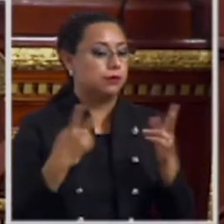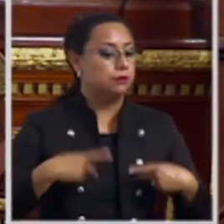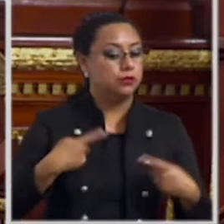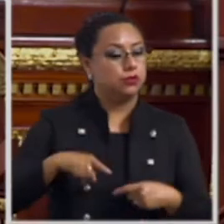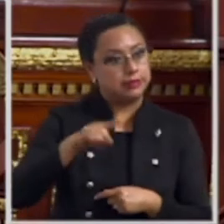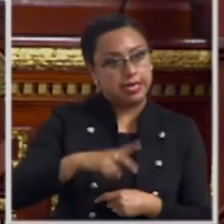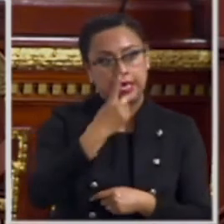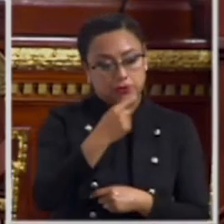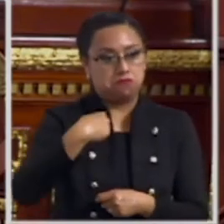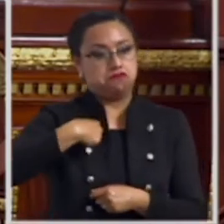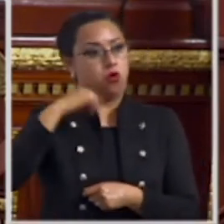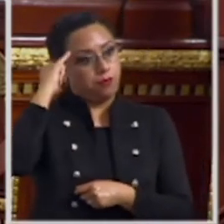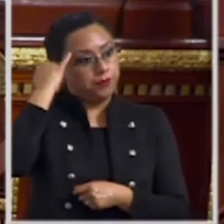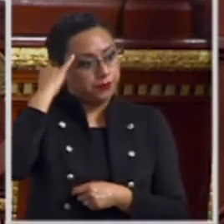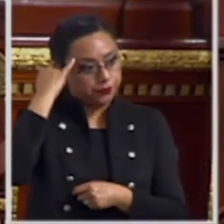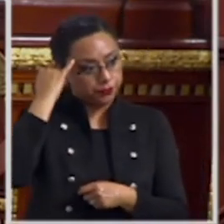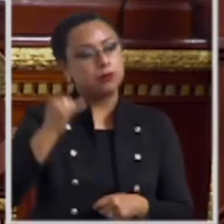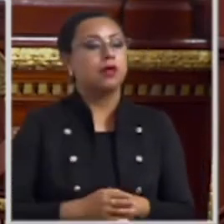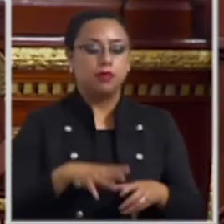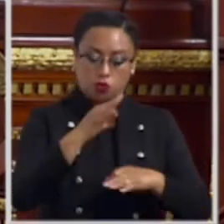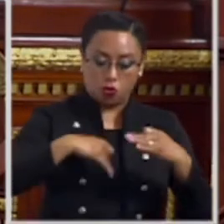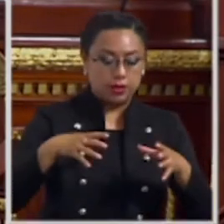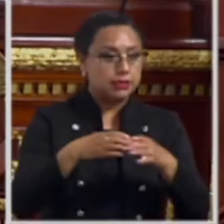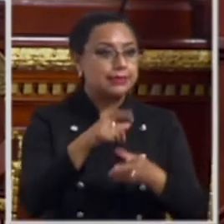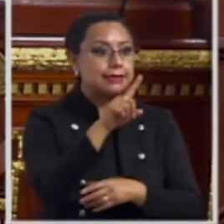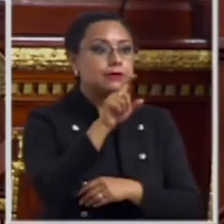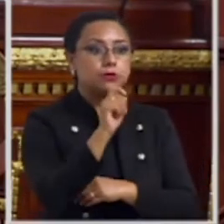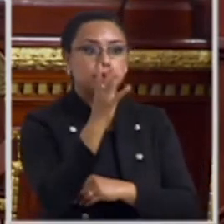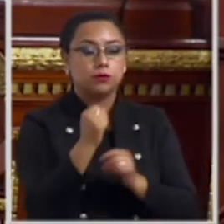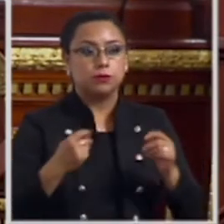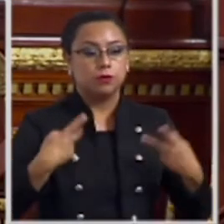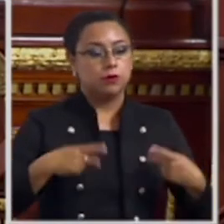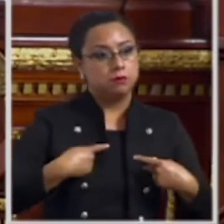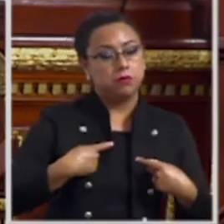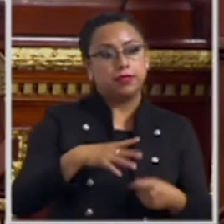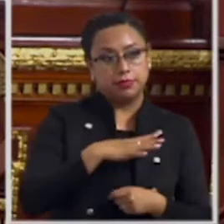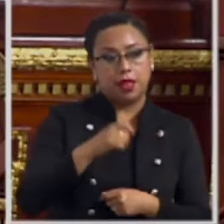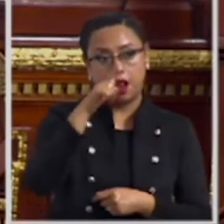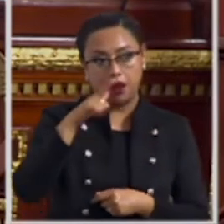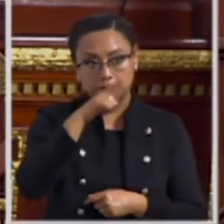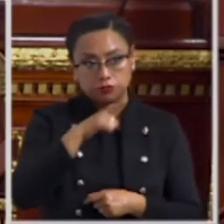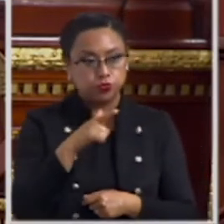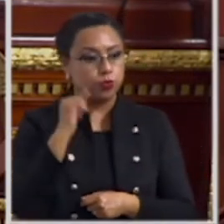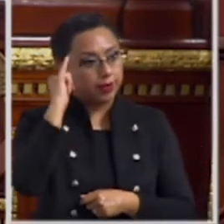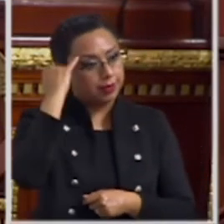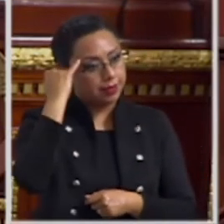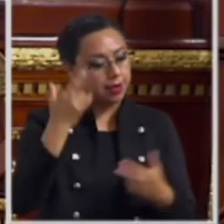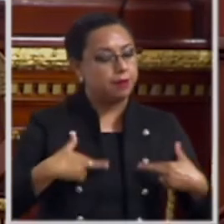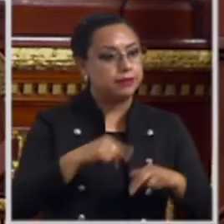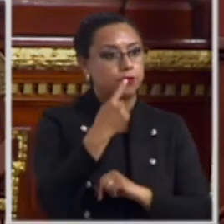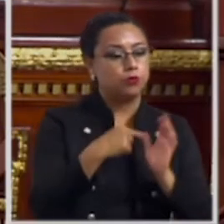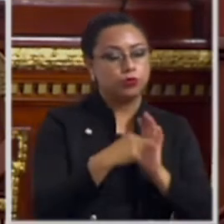autoadscriben como indígenas y que de ese total 129 mil personas hablan alguna lengua indígena, lo que representa el 1